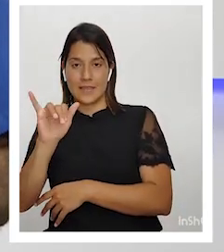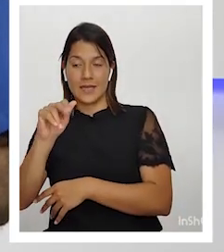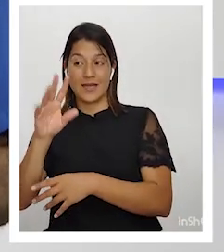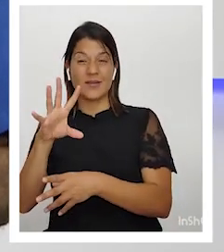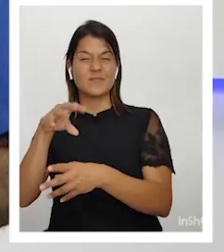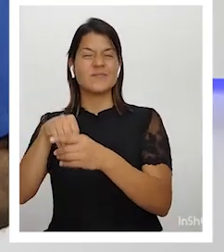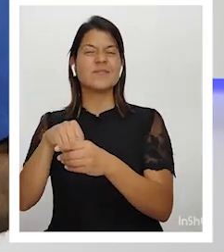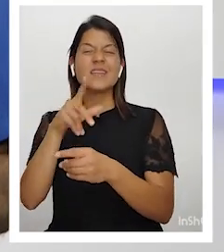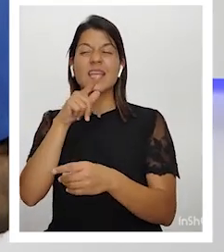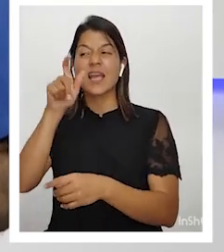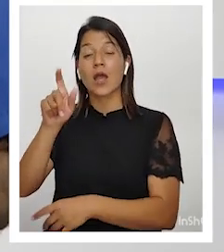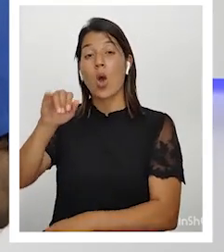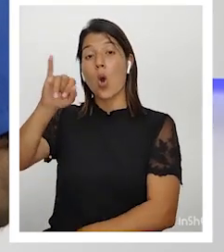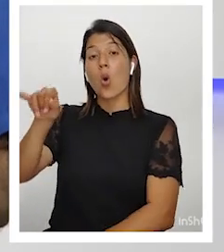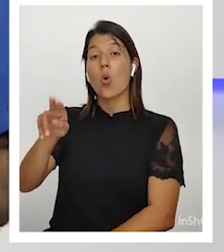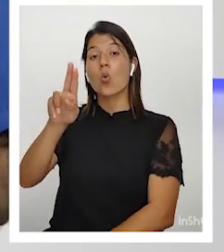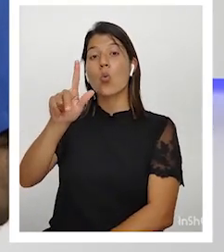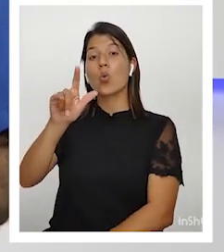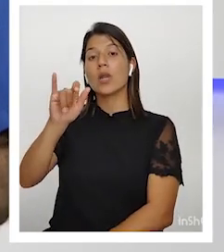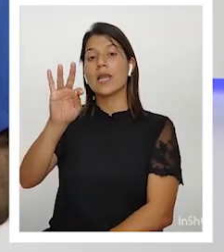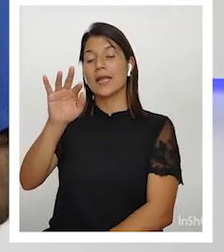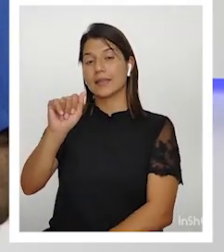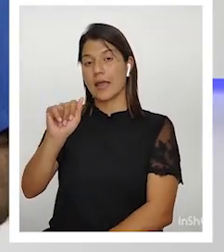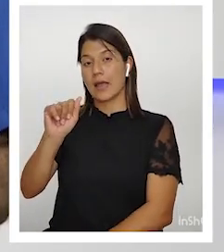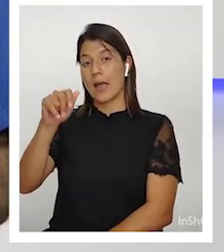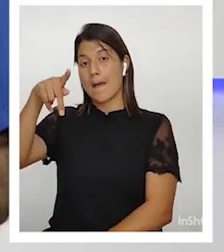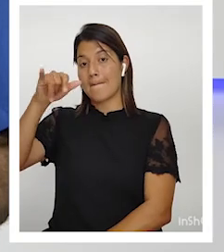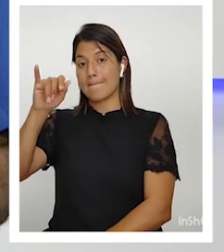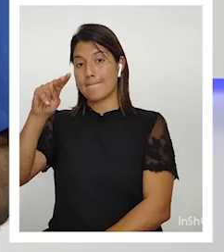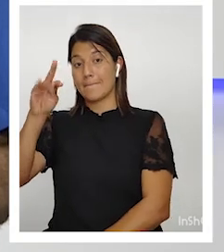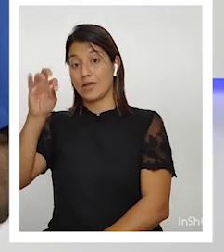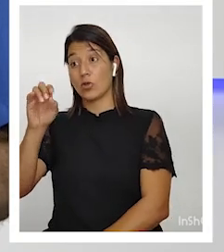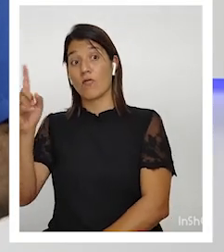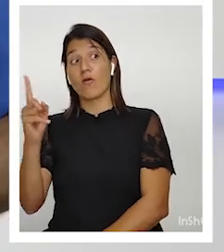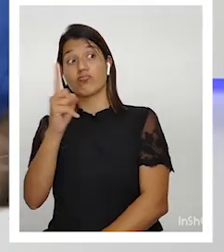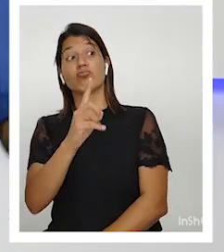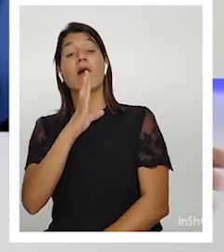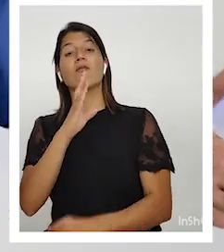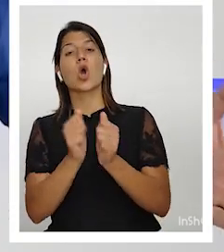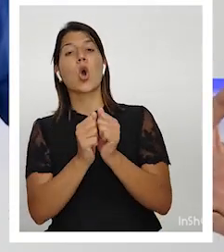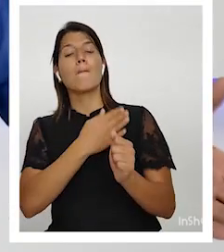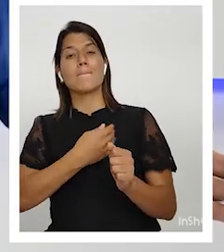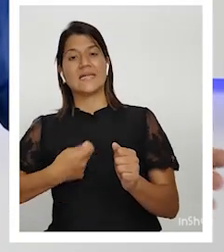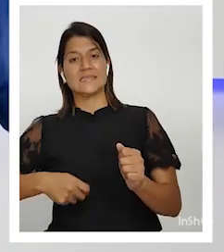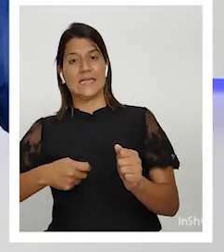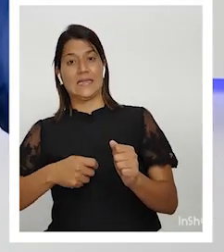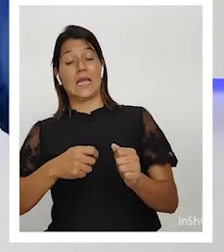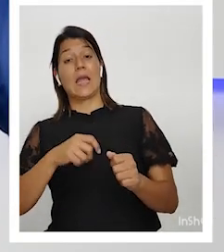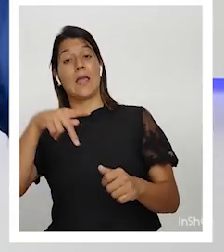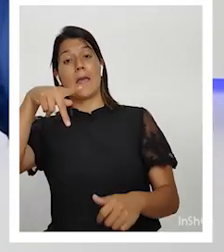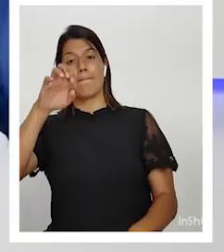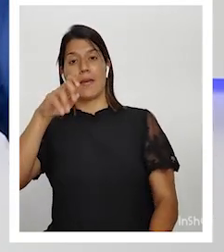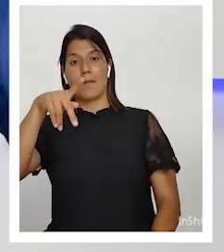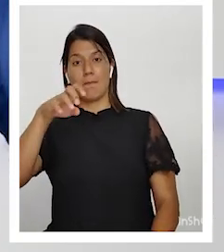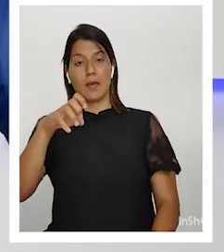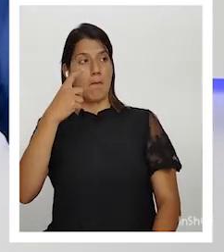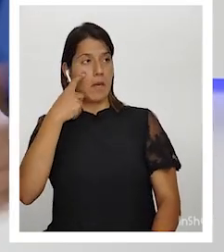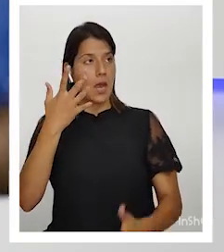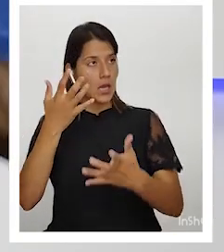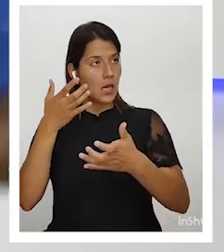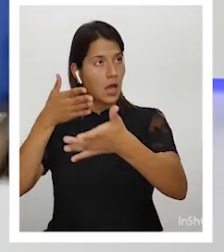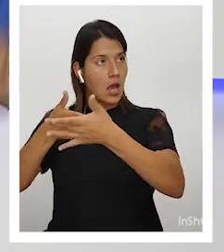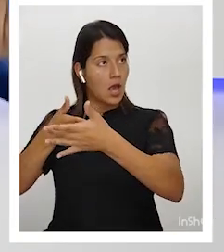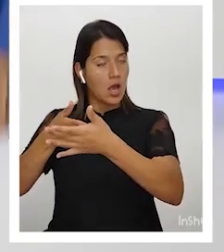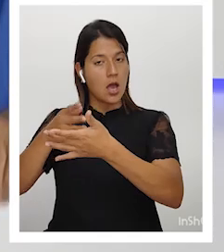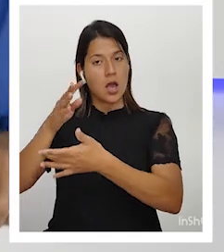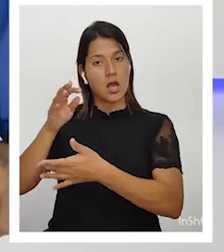que se fue habló con don Pepe que era presidente en ese momento y le dijo mira Pepe están queriendo fregar a yo yo yo